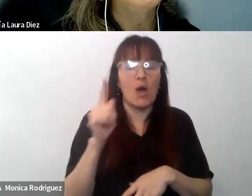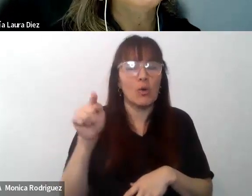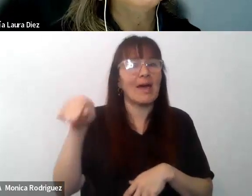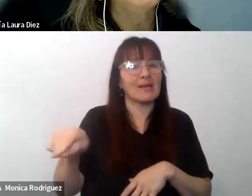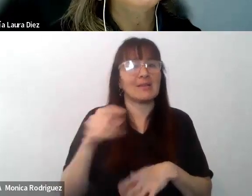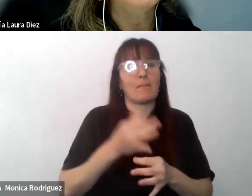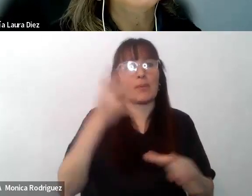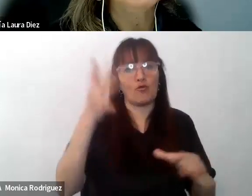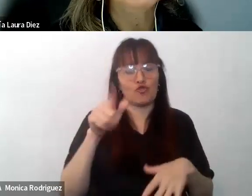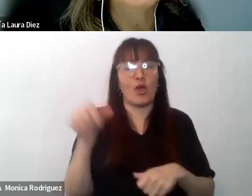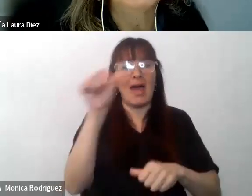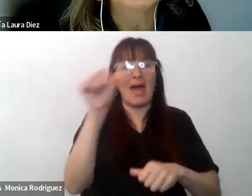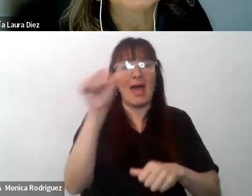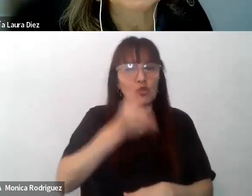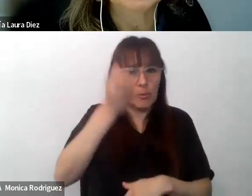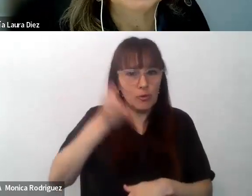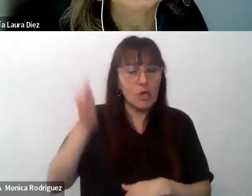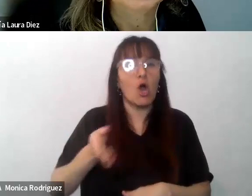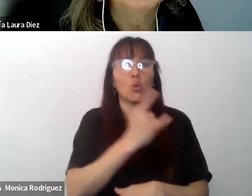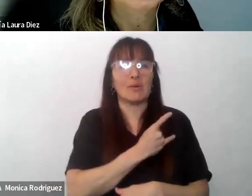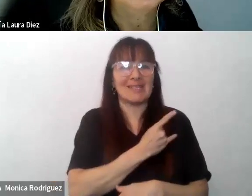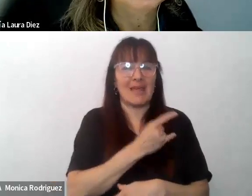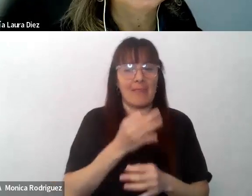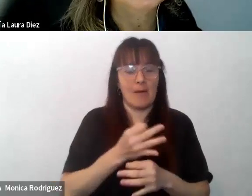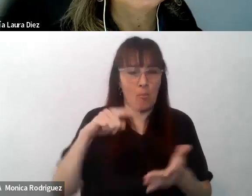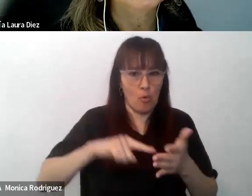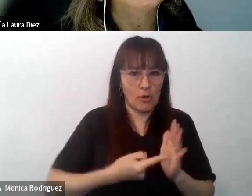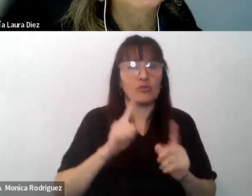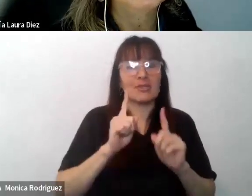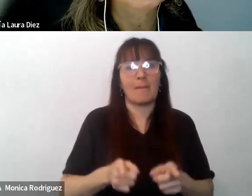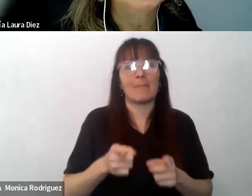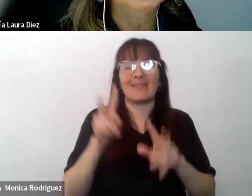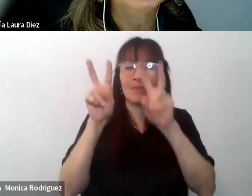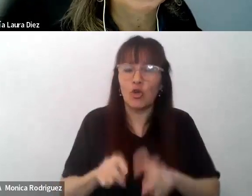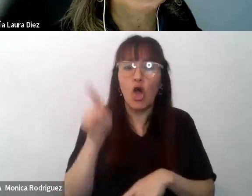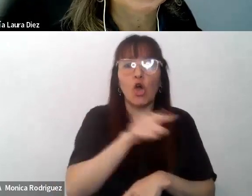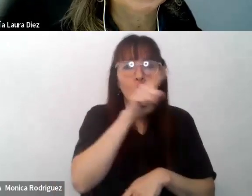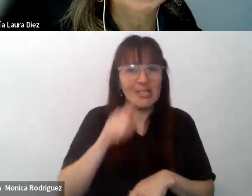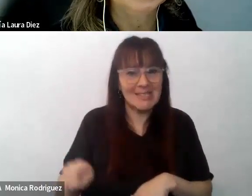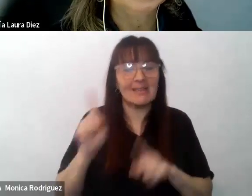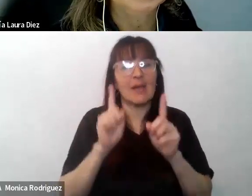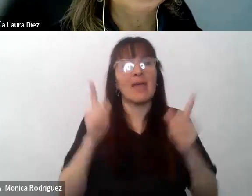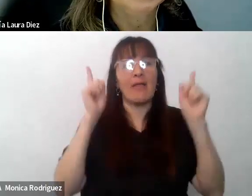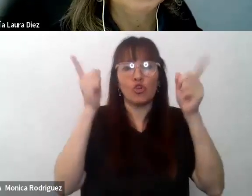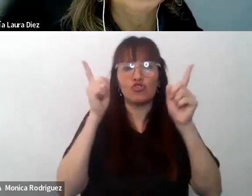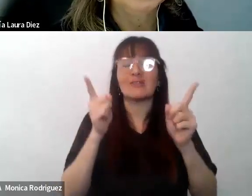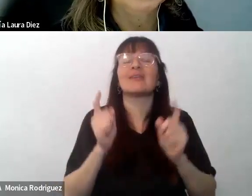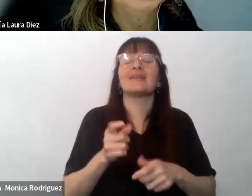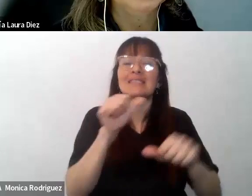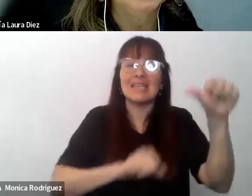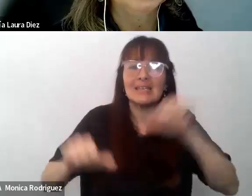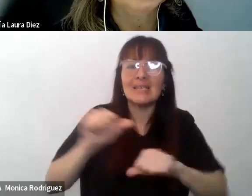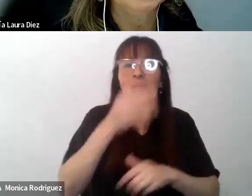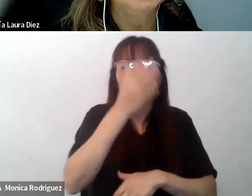antropología por la Universidad de Buenos Aires, investigadora de CONICET, docente de la carrera de ciencias antropológicas en la